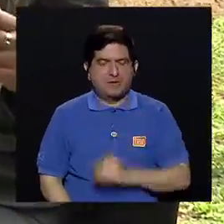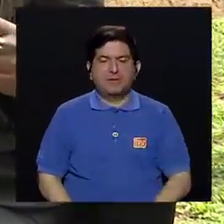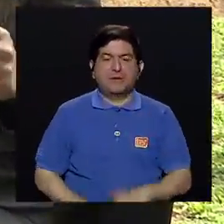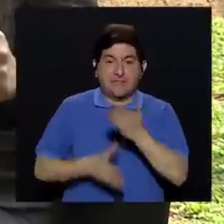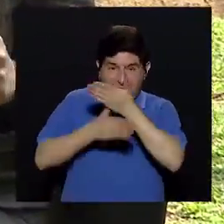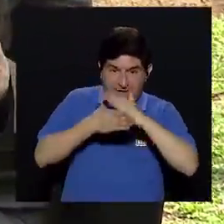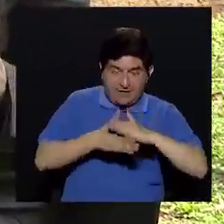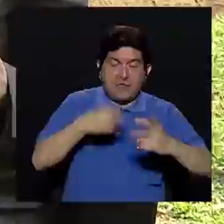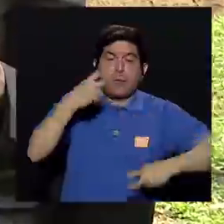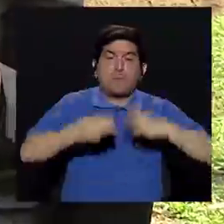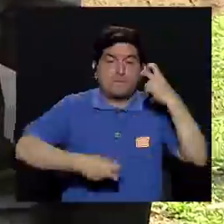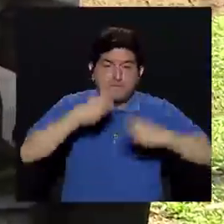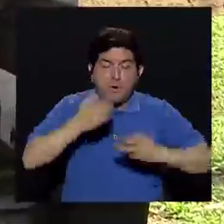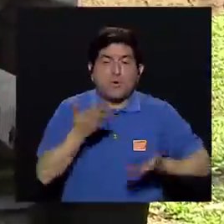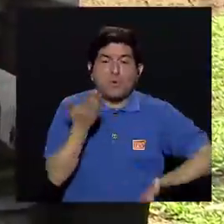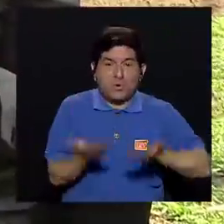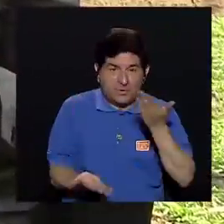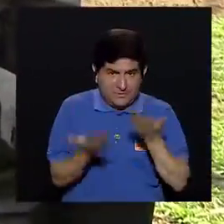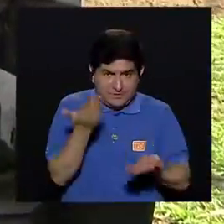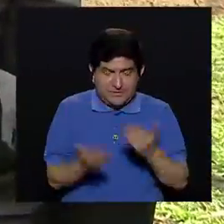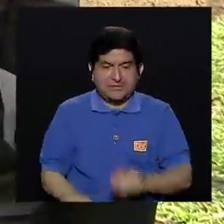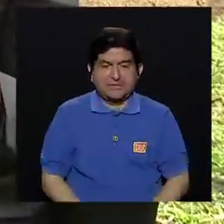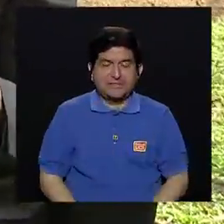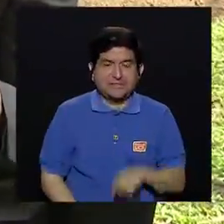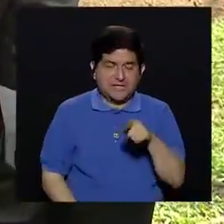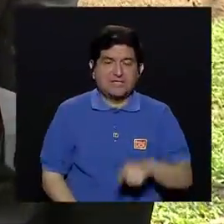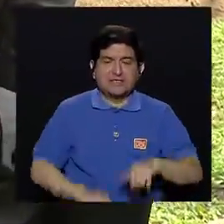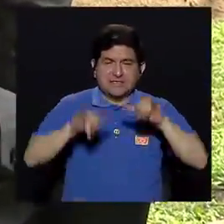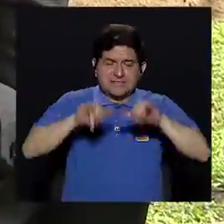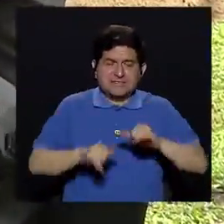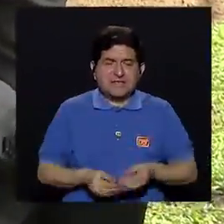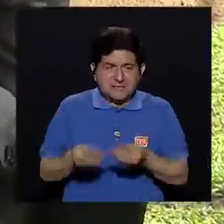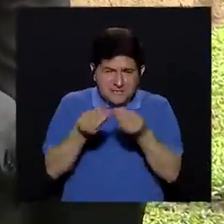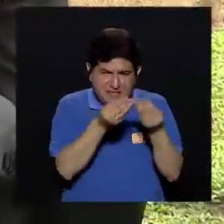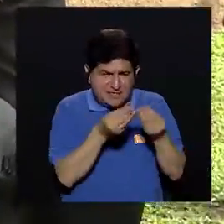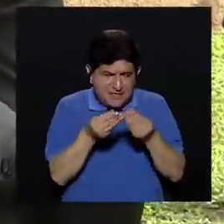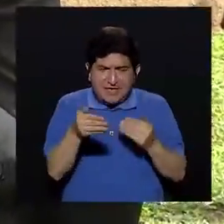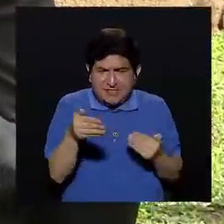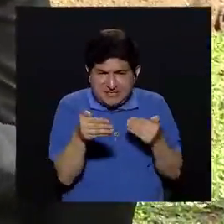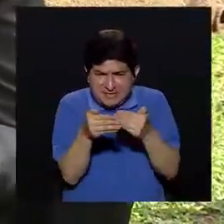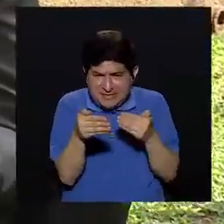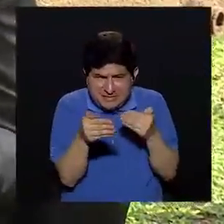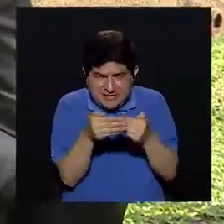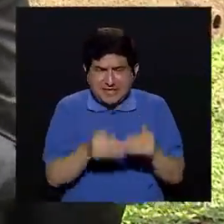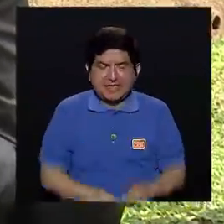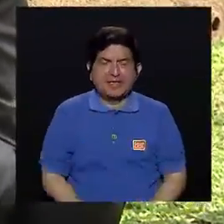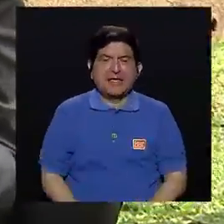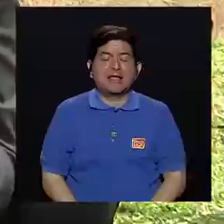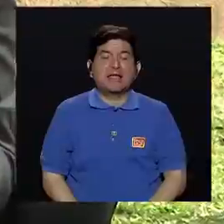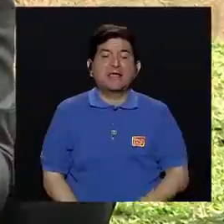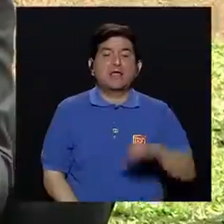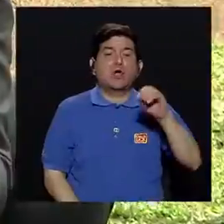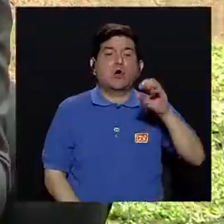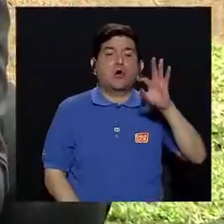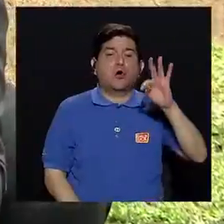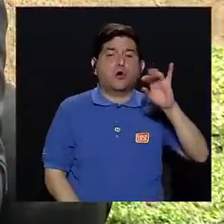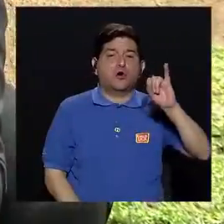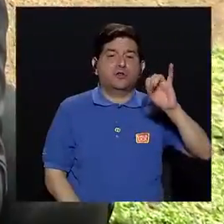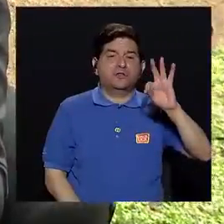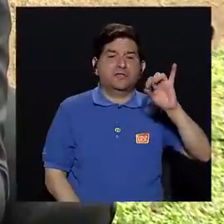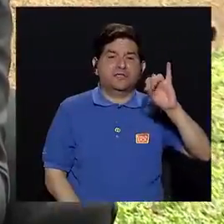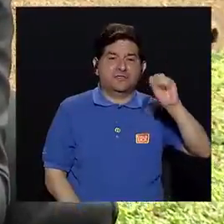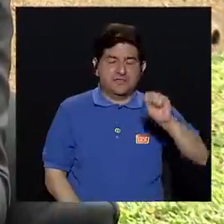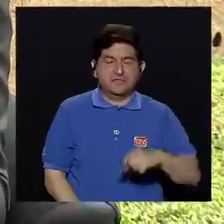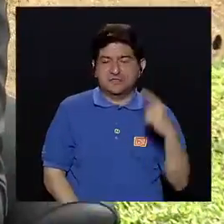pueden tener problemas de acúmulo de líquidos por la cercanía al paladar lo que se llama una otitis en el oído